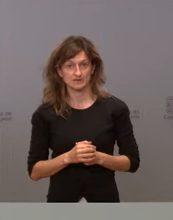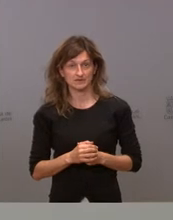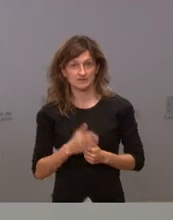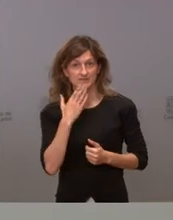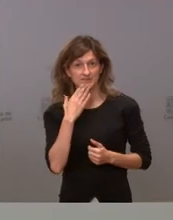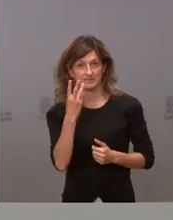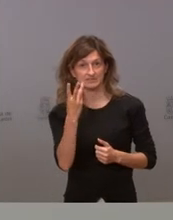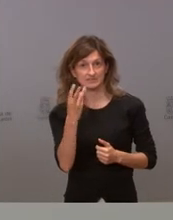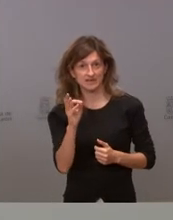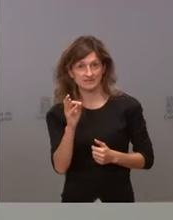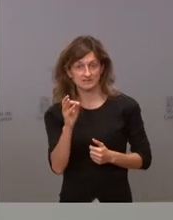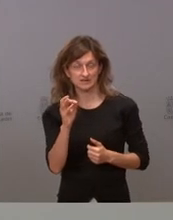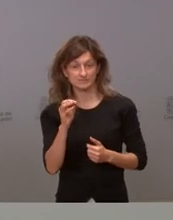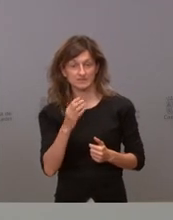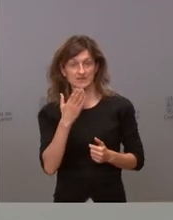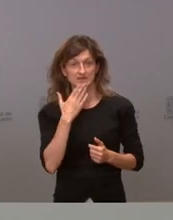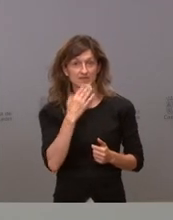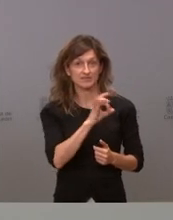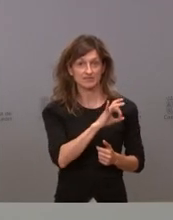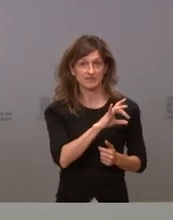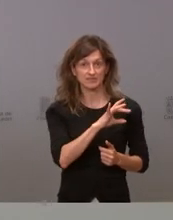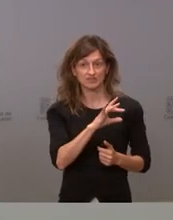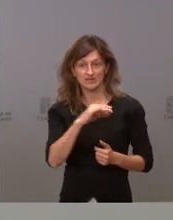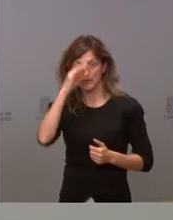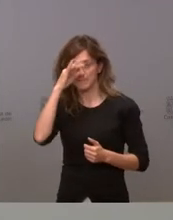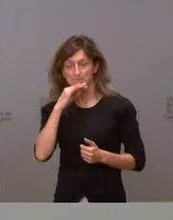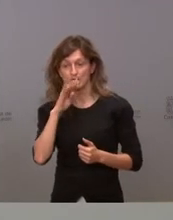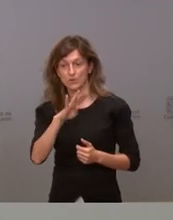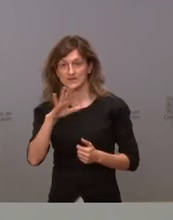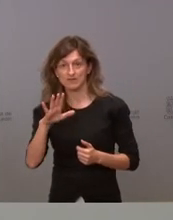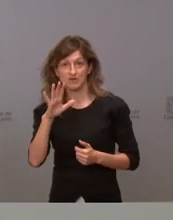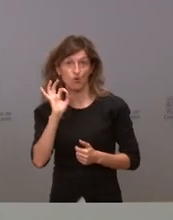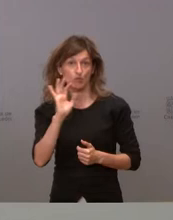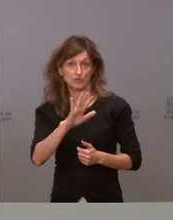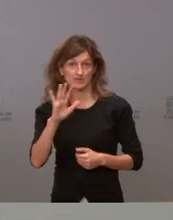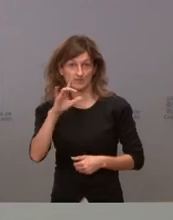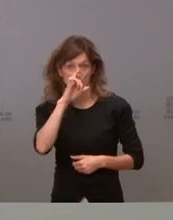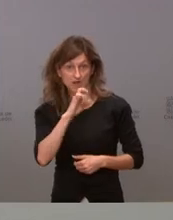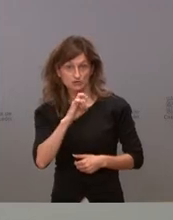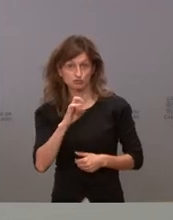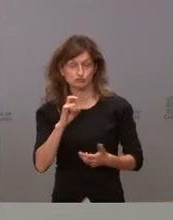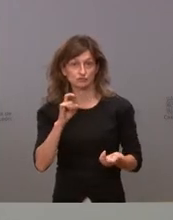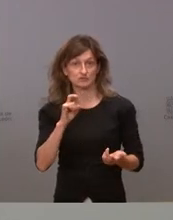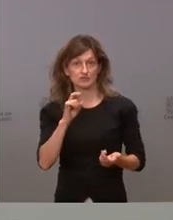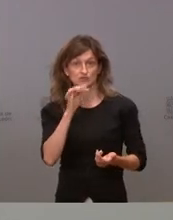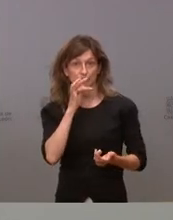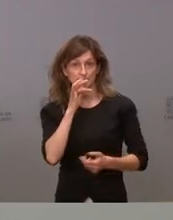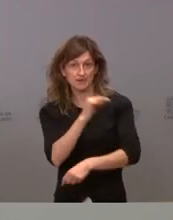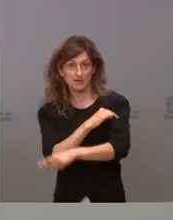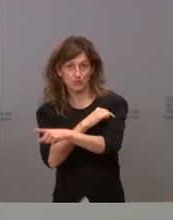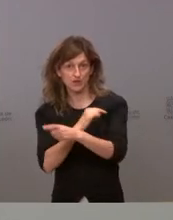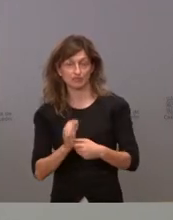30 años todos estos chavales de 15 años tienen padres de 45 a 55 años muchos de ellos aún no han sido vacunados